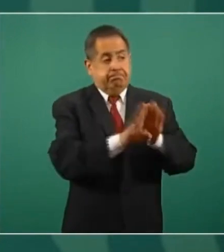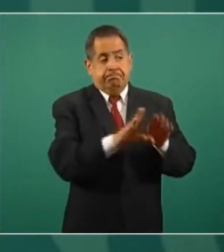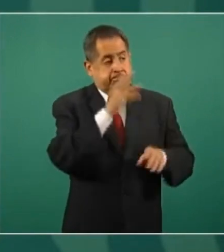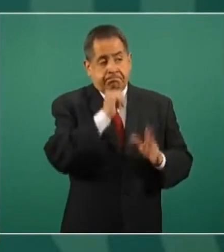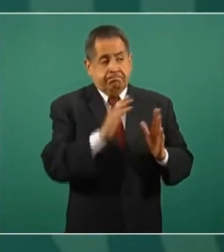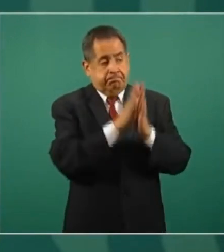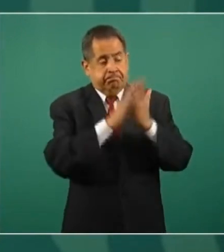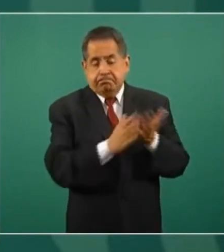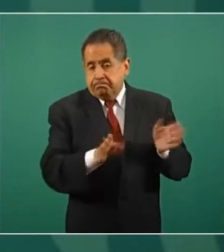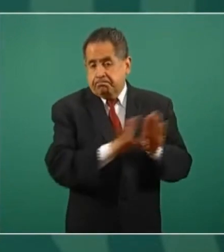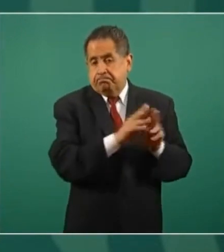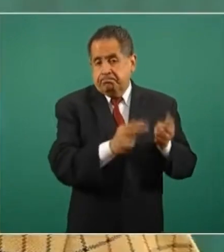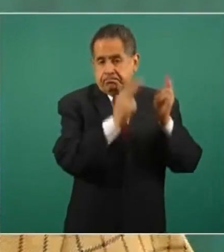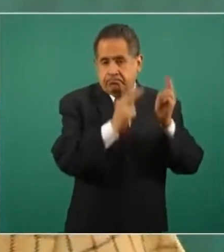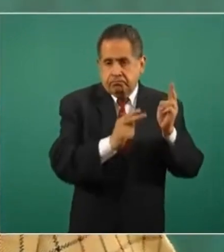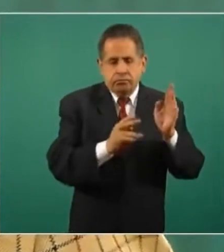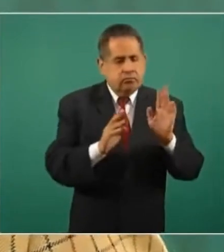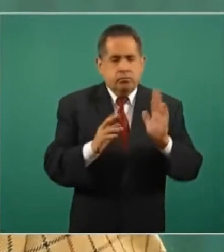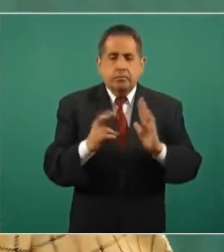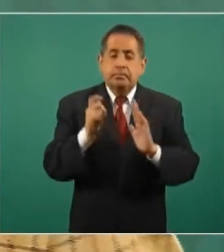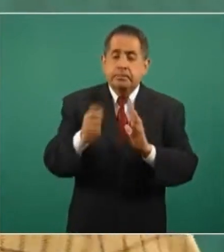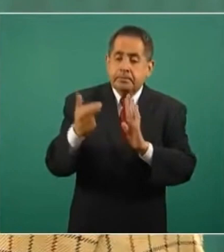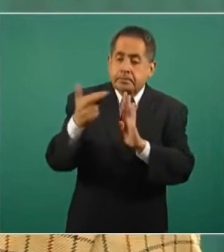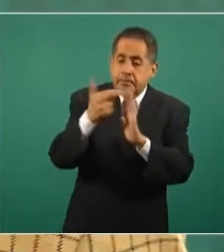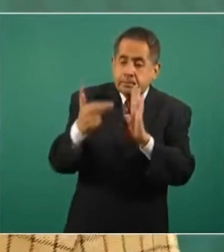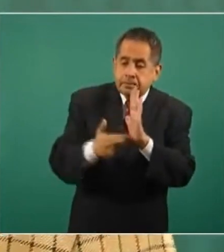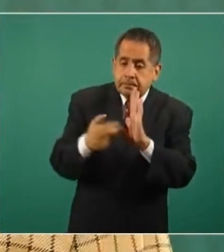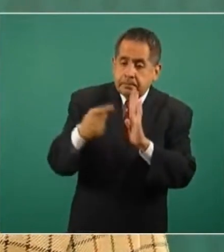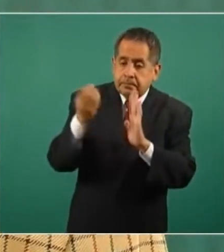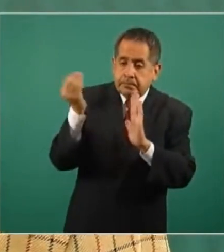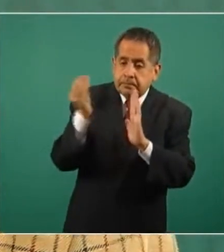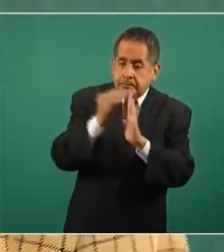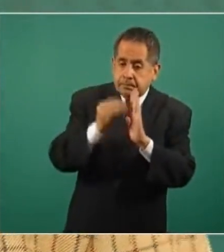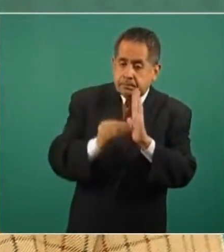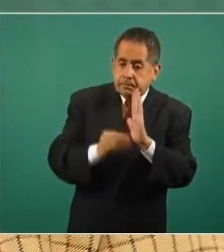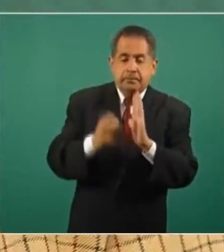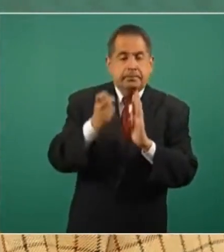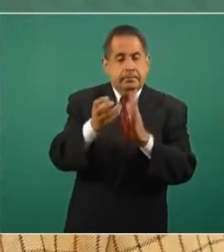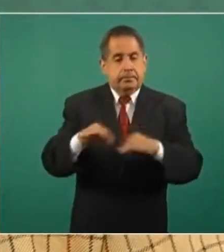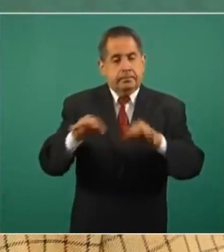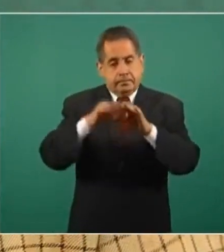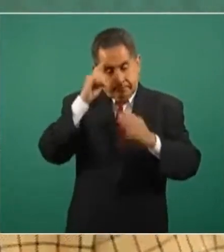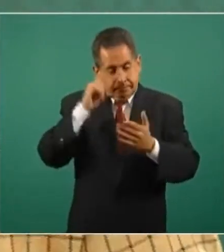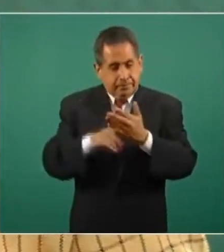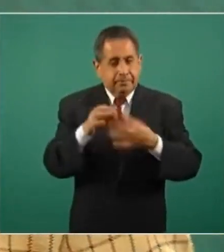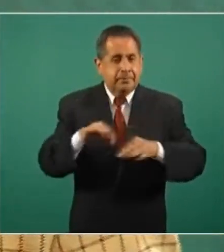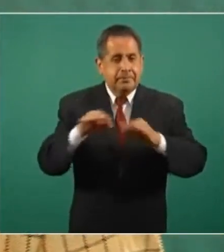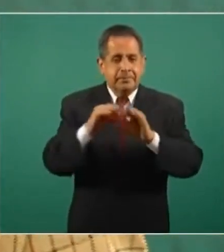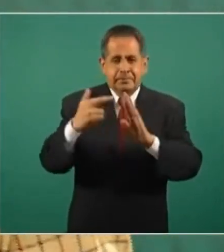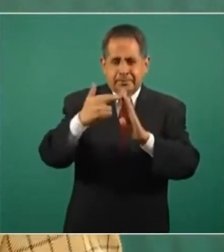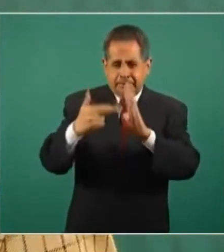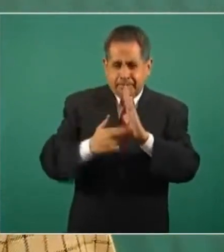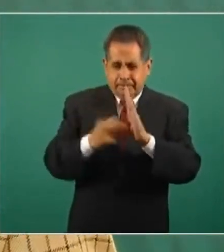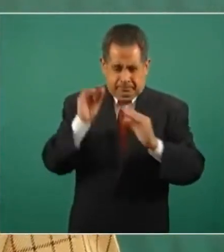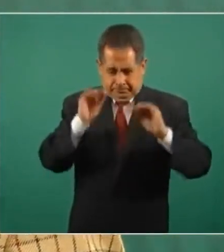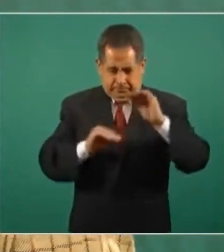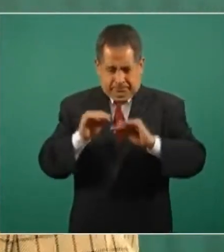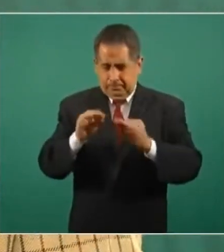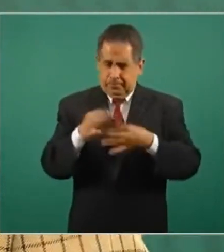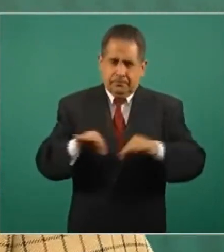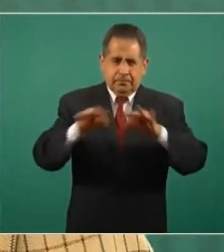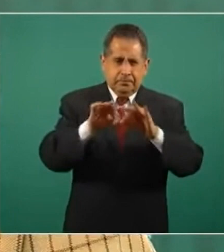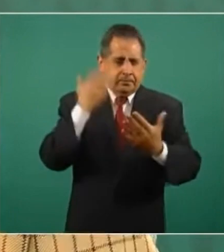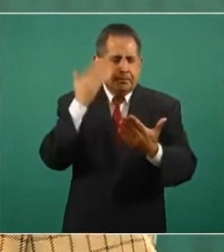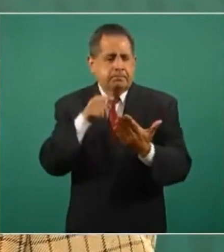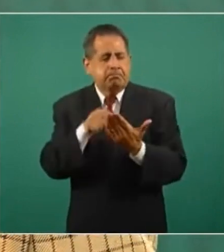pero que ya están reguladas, o la regulación. Yo creo que algo importantísimo que tenemos que ver es la regulación en todo, para